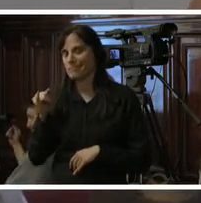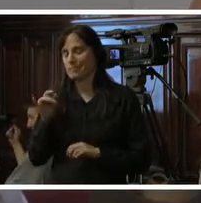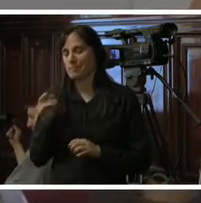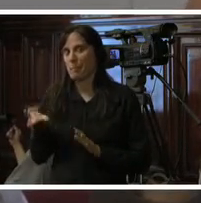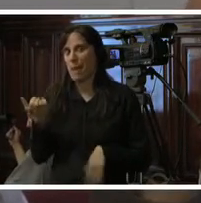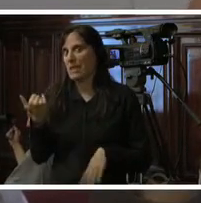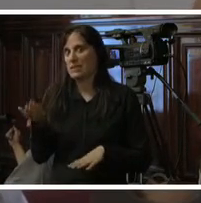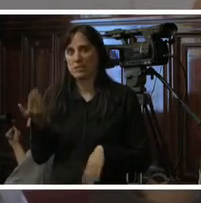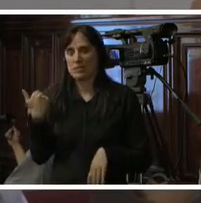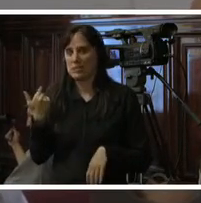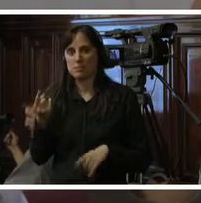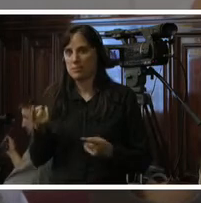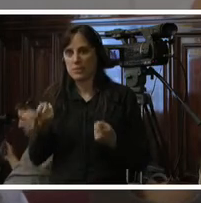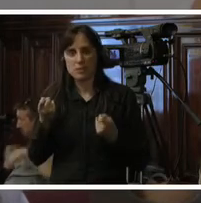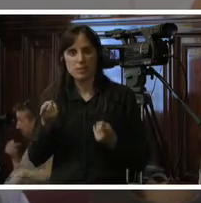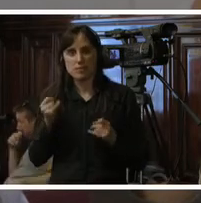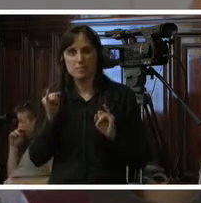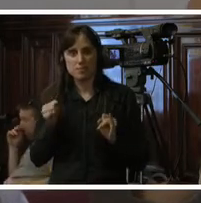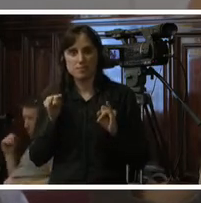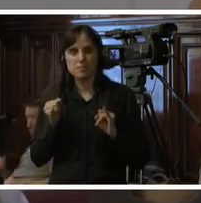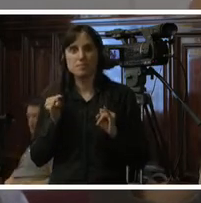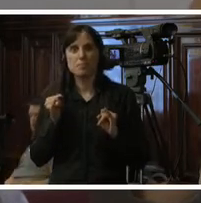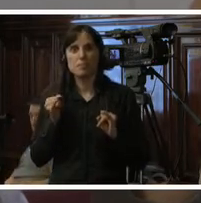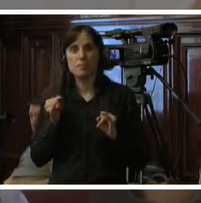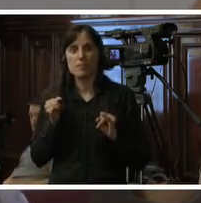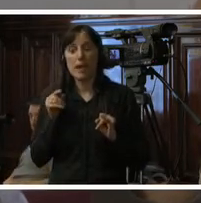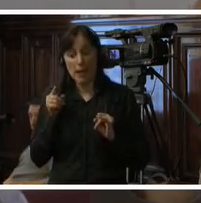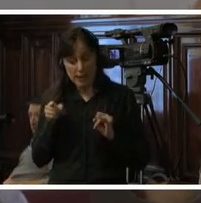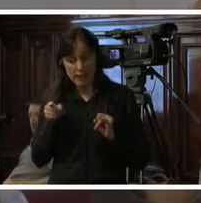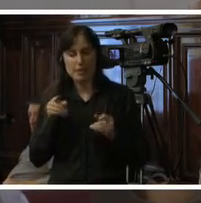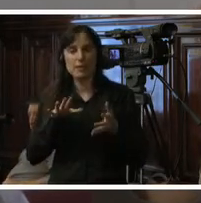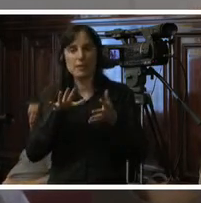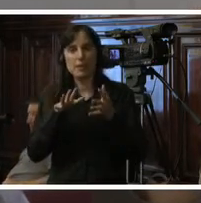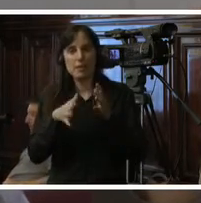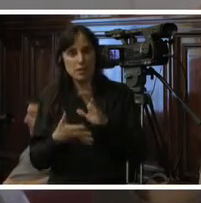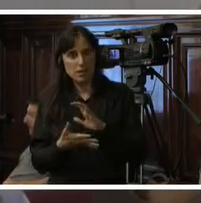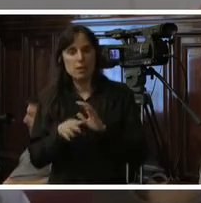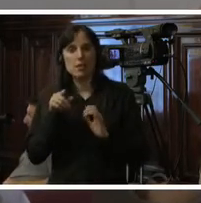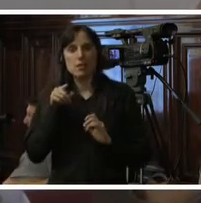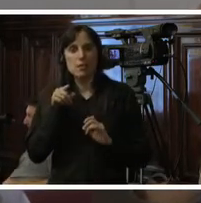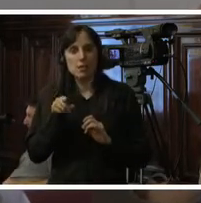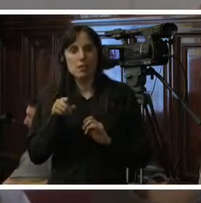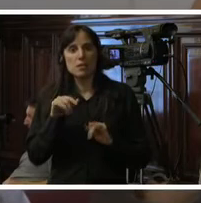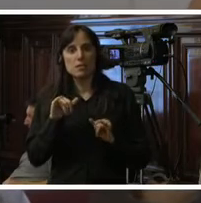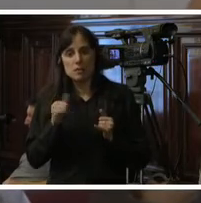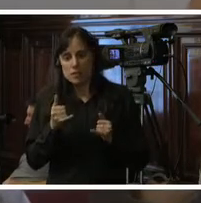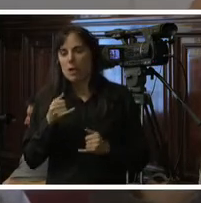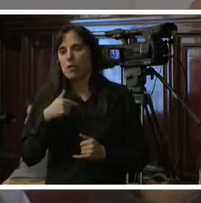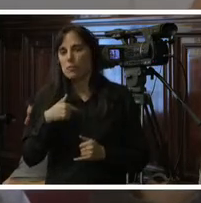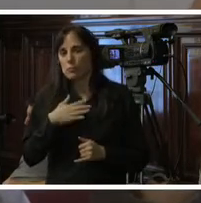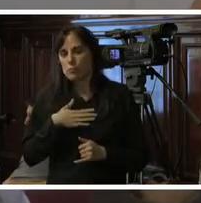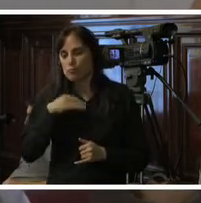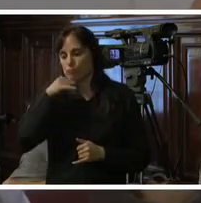asunto y en ese sentido dado dadas mis relatorías